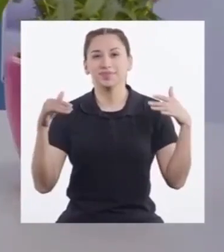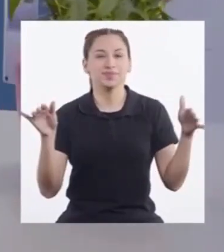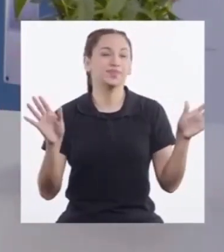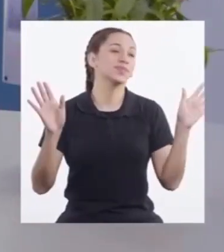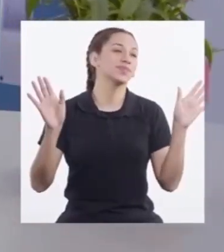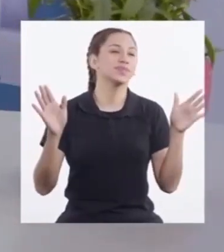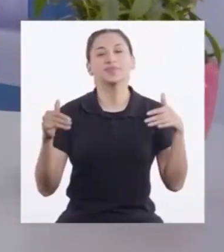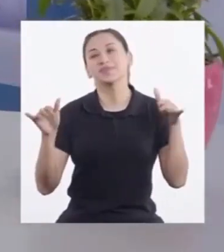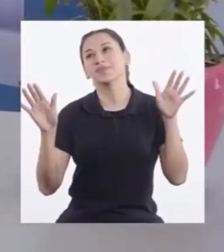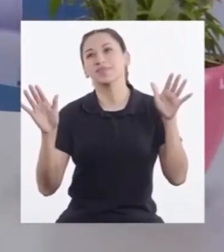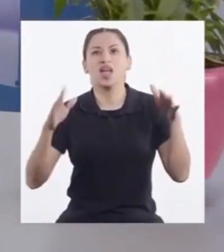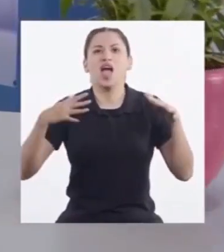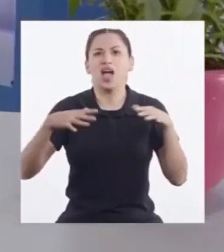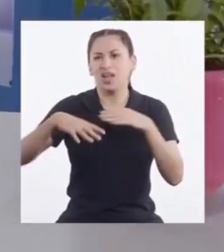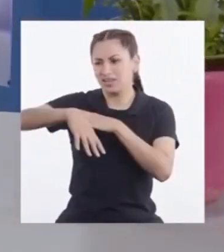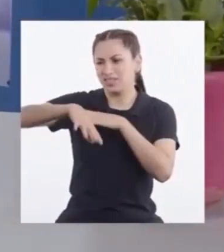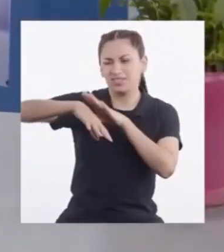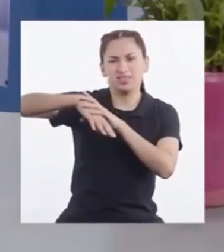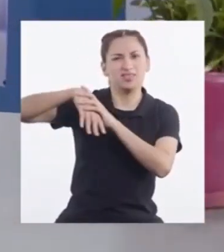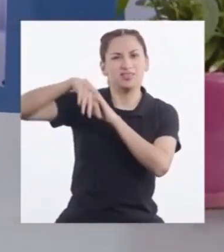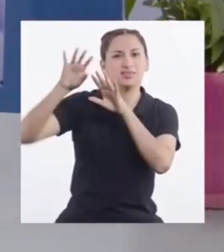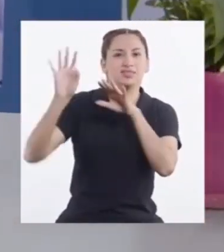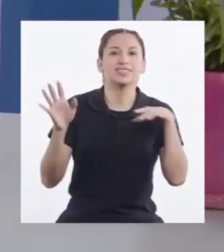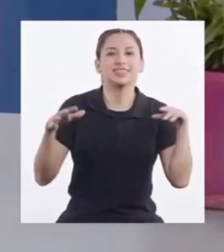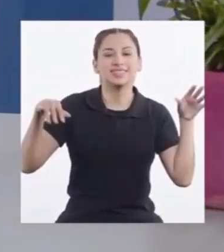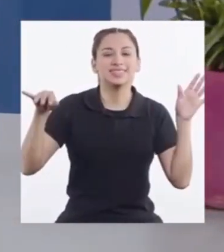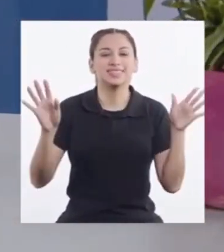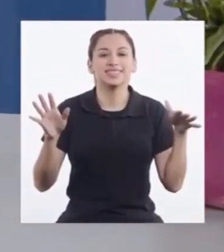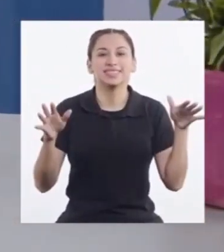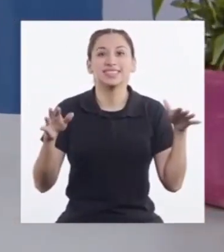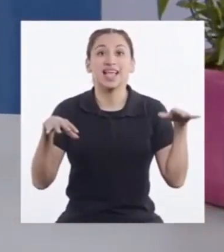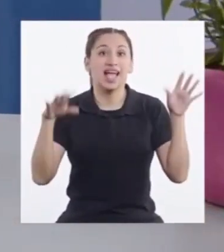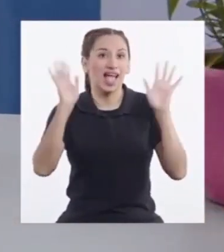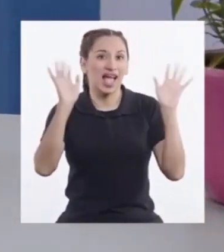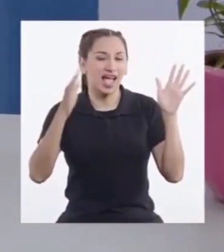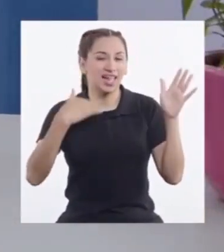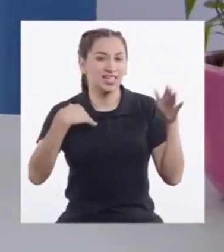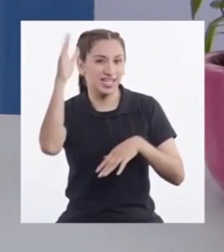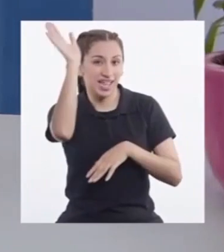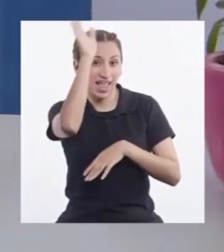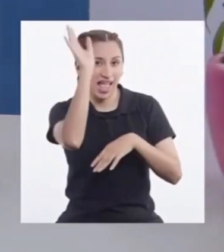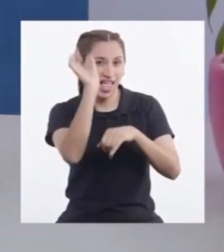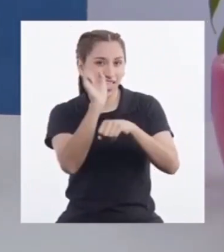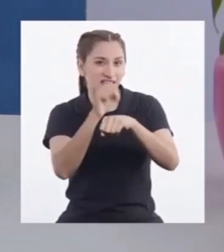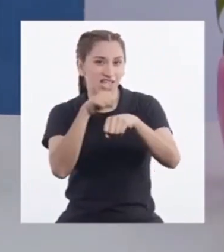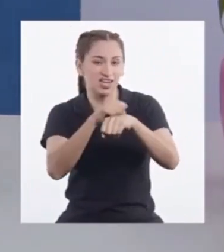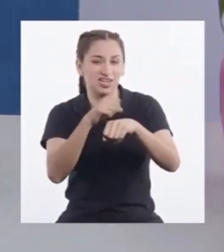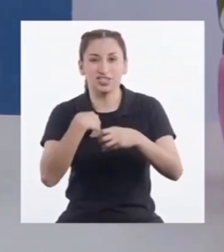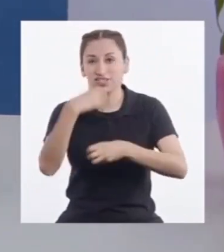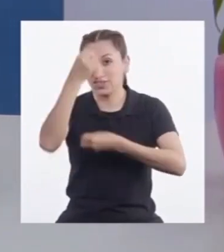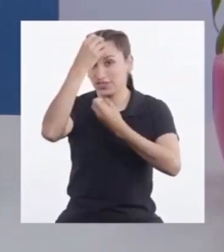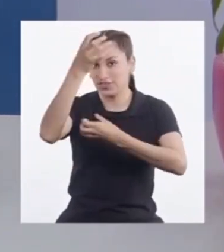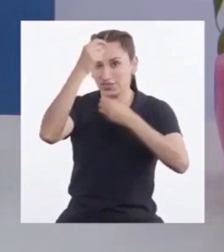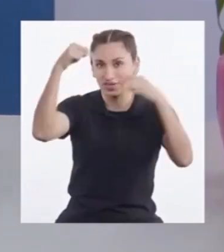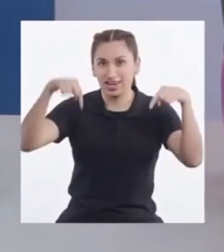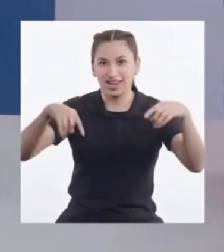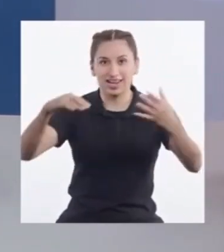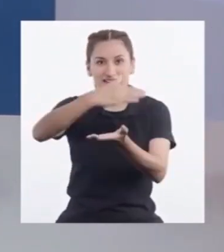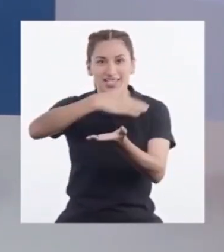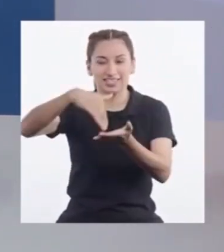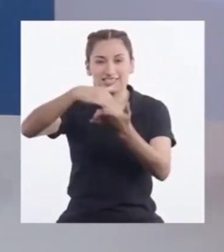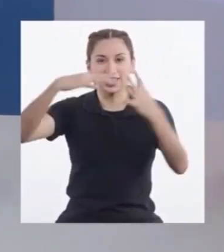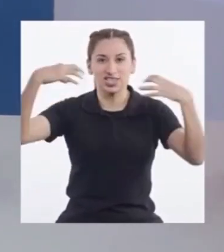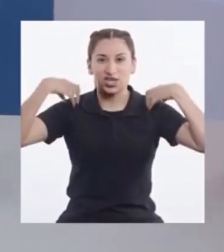Lalalalalalalala Lalalalalalalalalala Santas Plumas Del Águila Jeje Vector Gallo De la Roca Informando Desde el Centro De